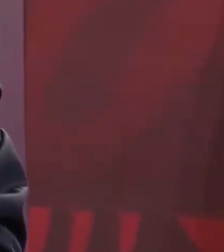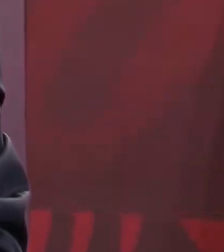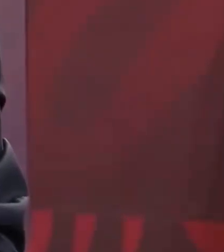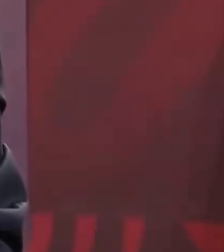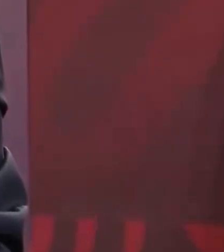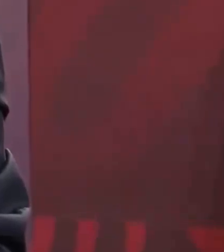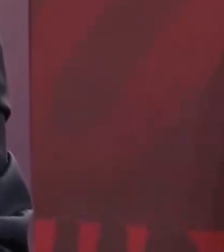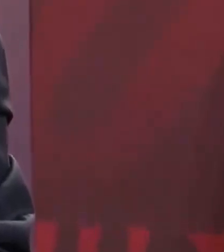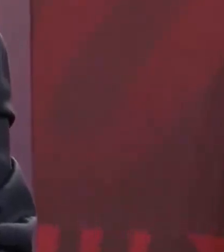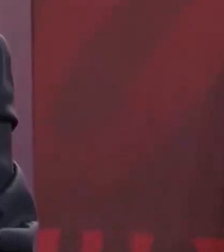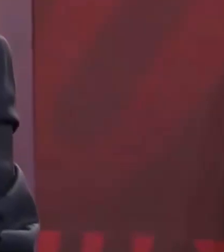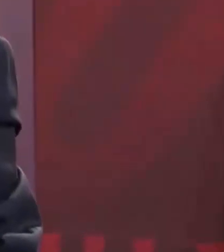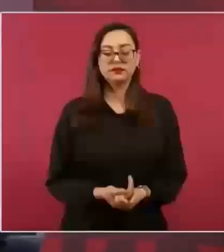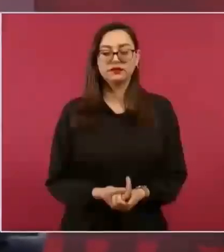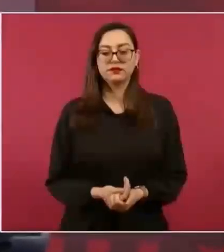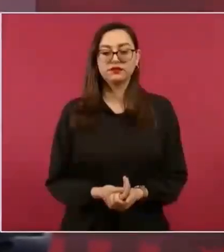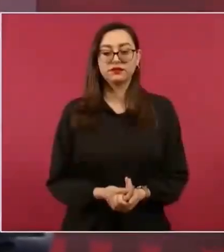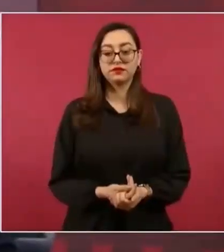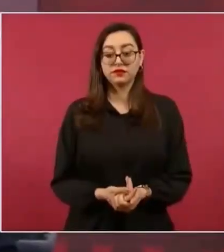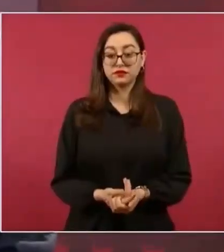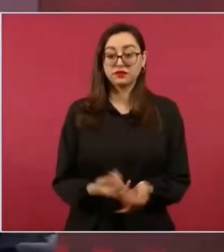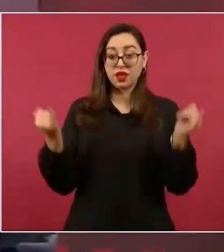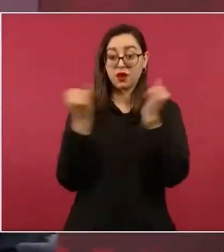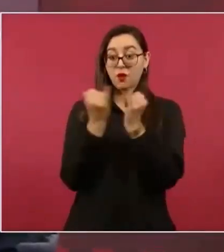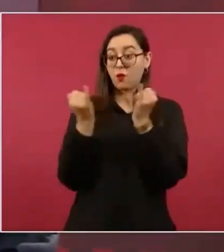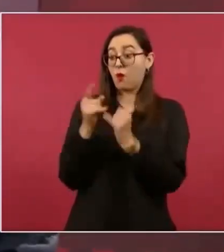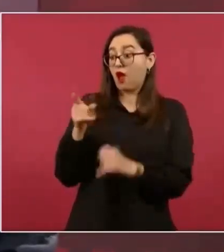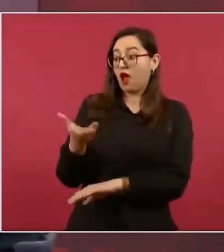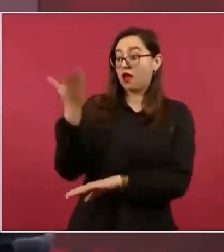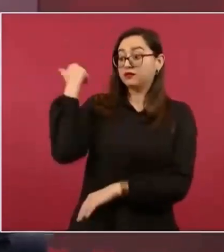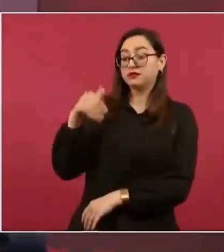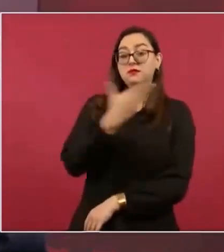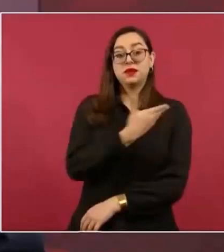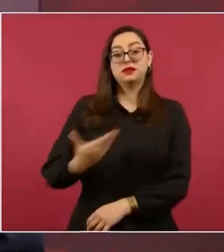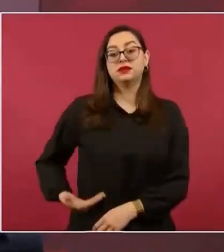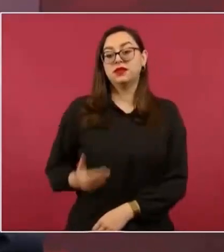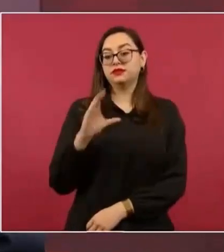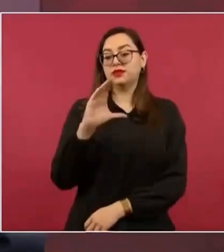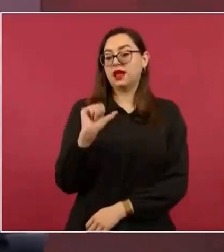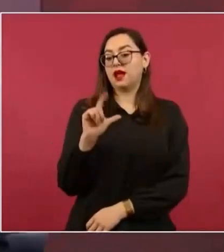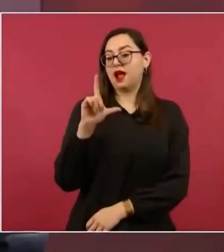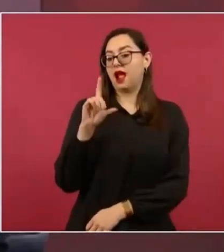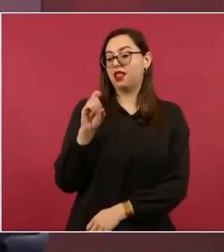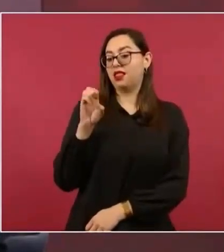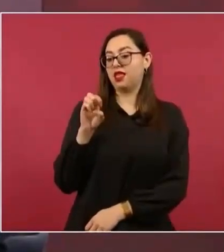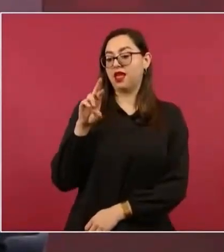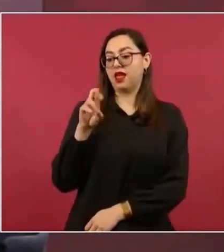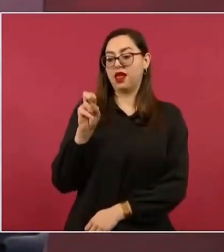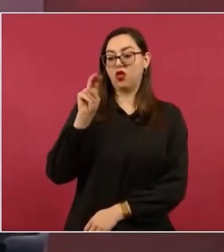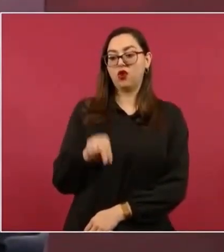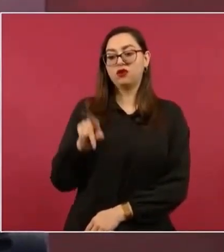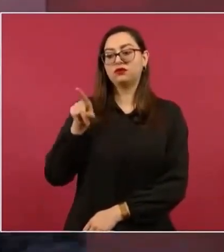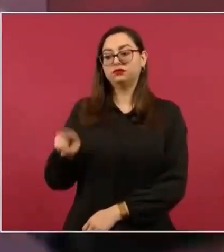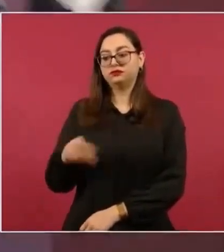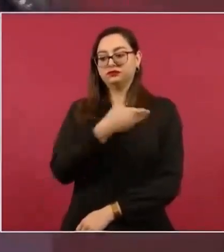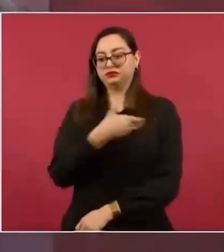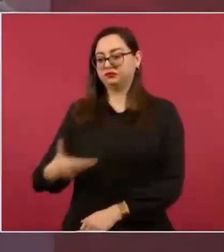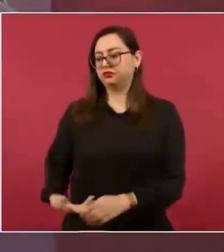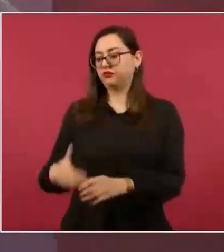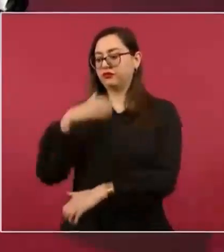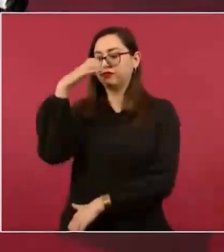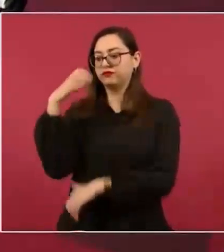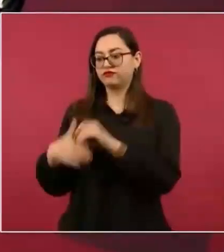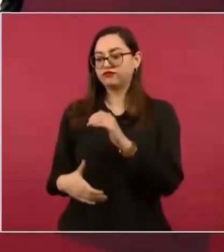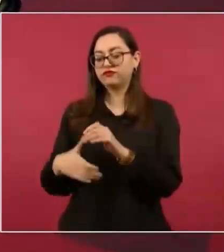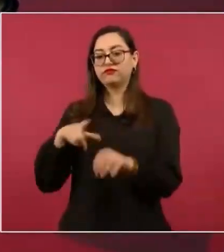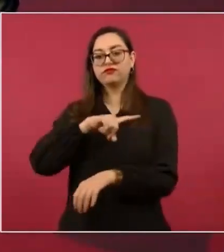una empresa española de electricidad que se convirtió